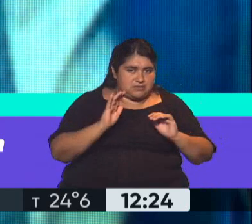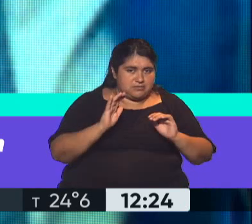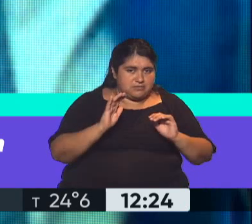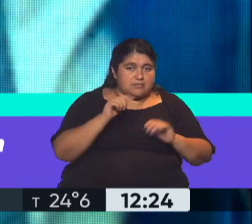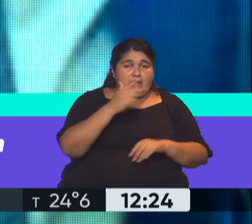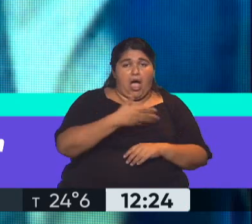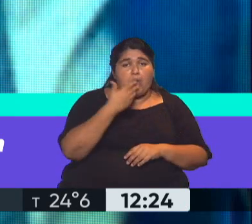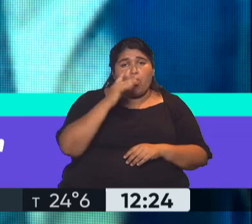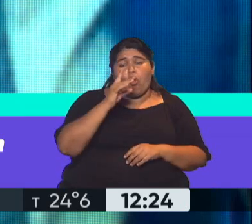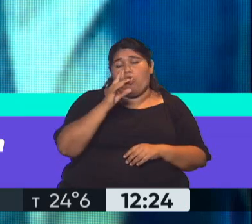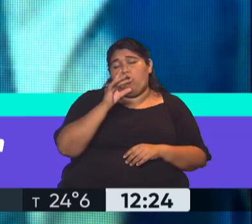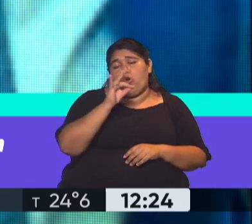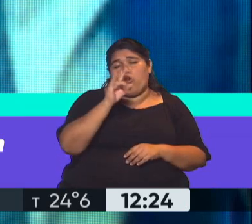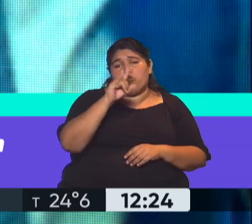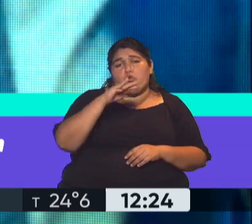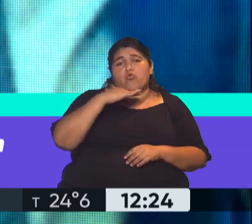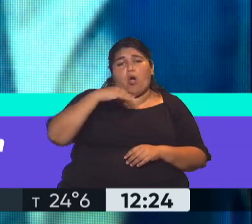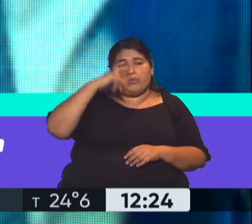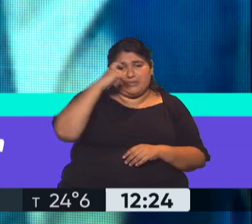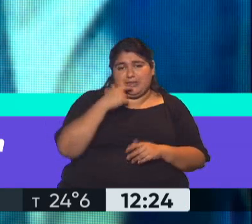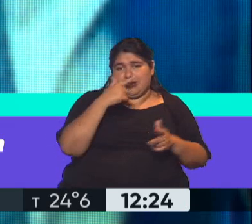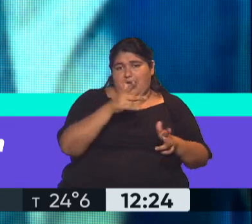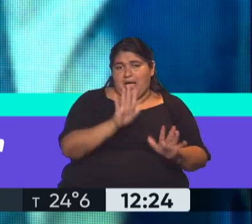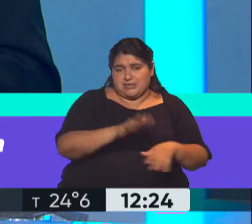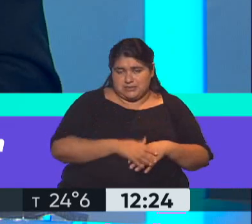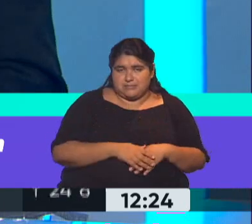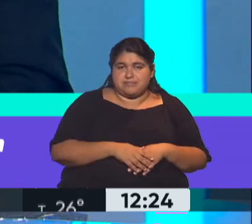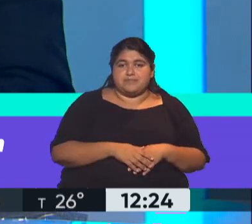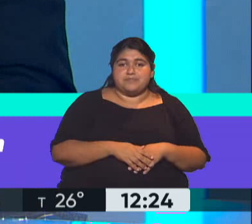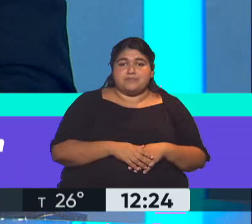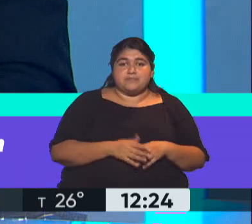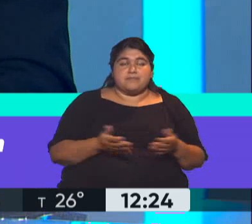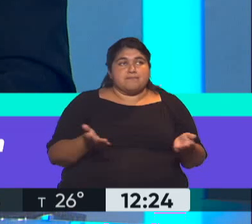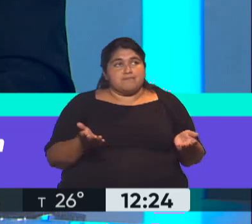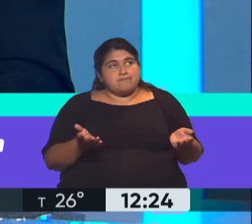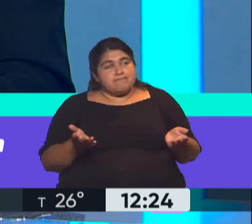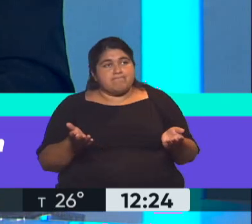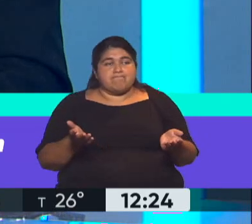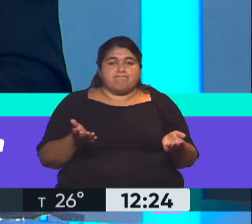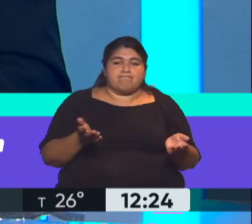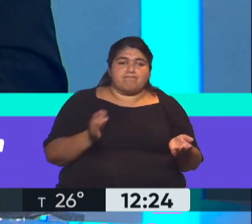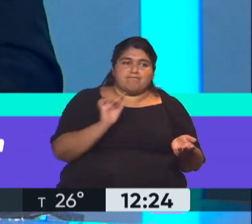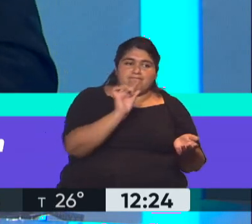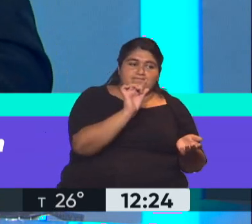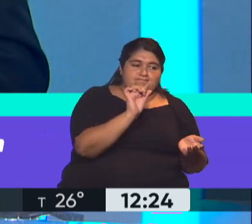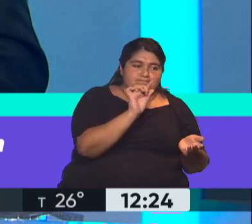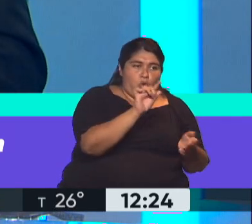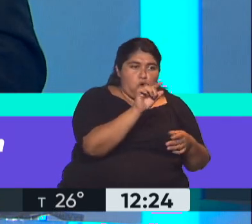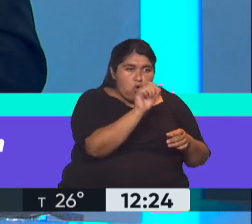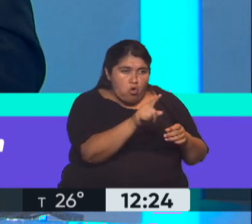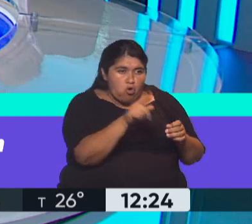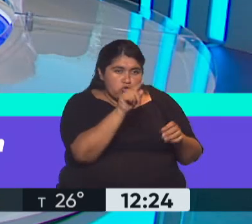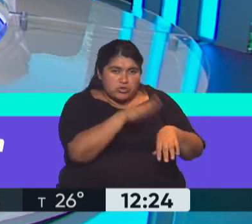de Nicolás Dujovne, ¿no? Sobre, bueno, en este caso explicando... Sí, más allá que me parece que hay unos cuantos olvidos en lo que dice